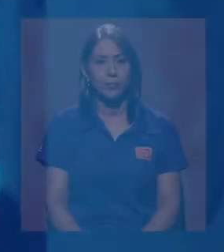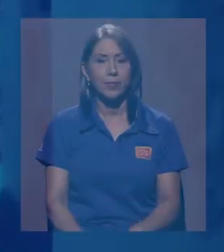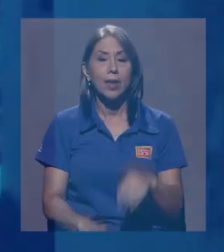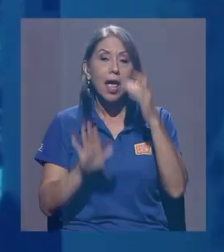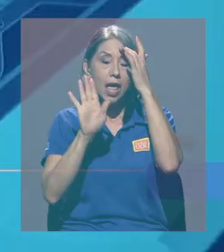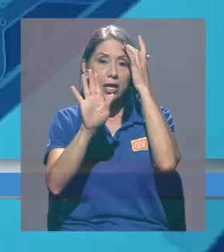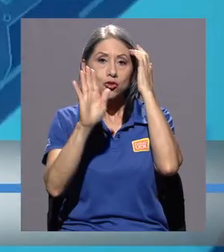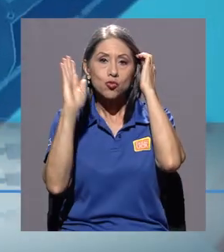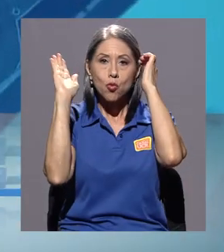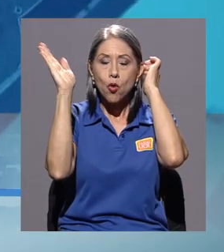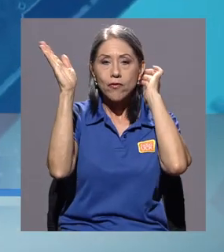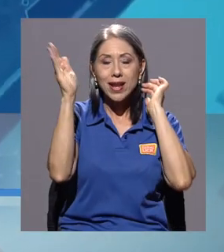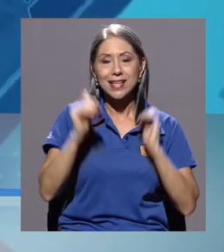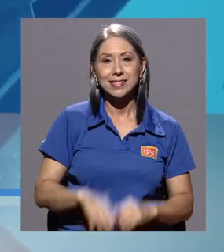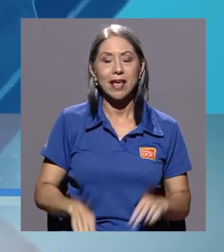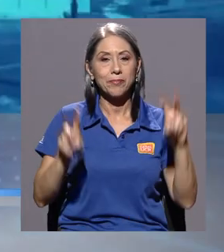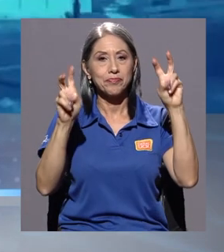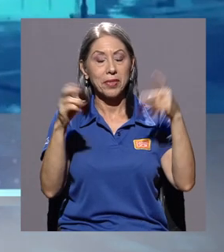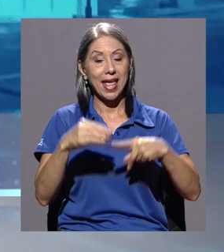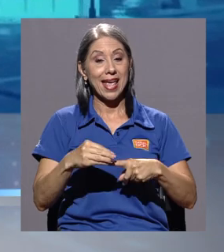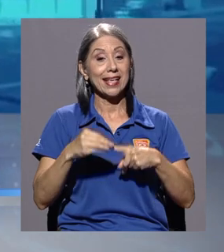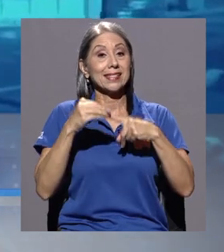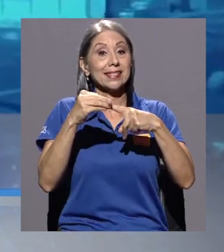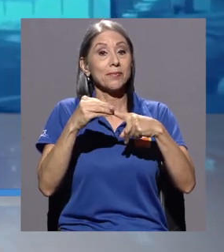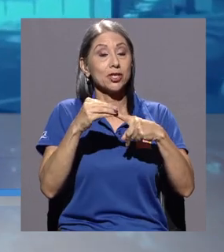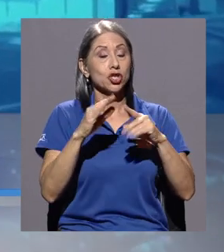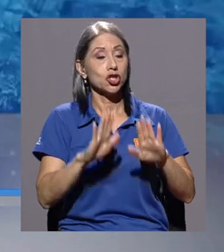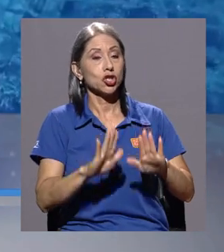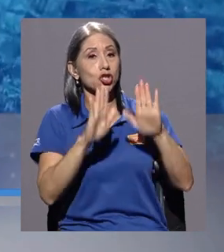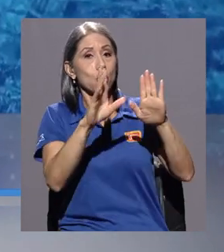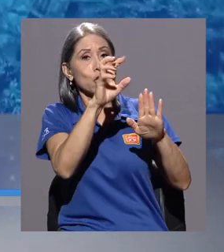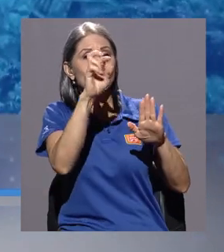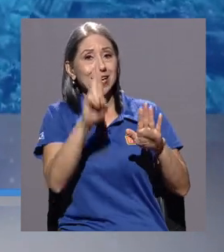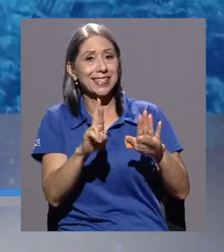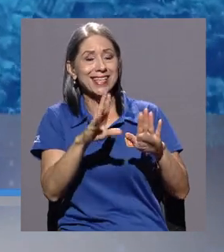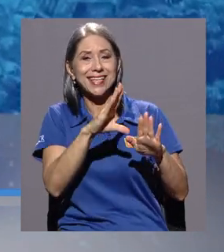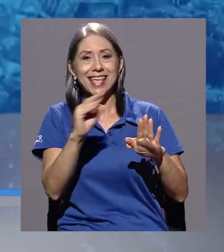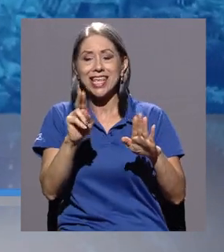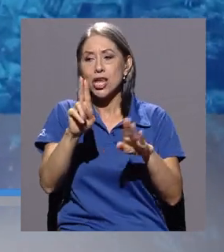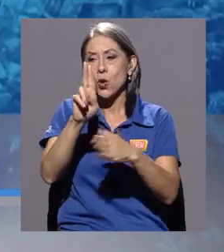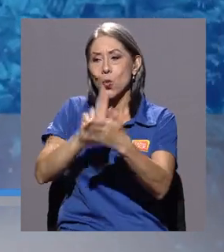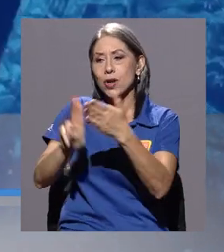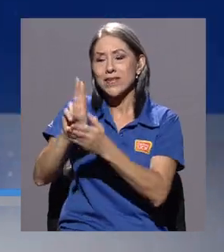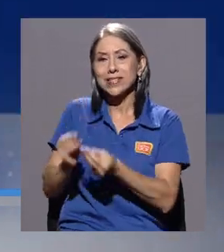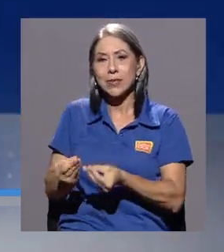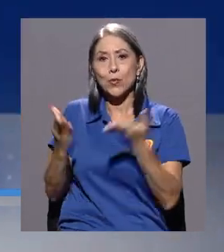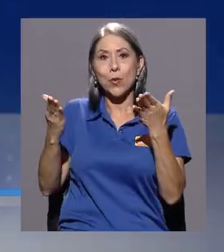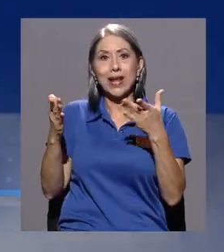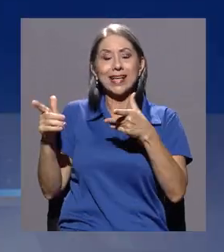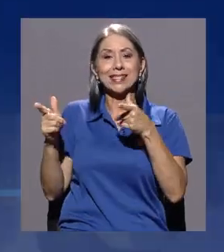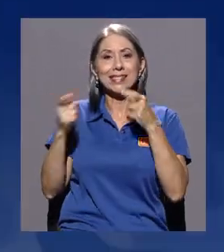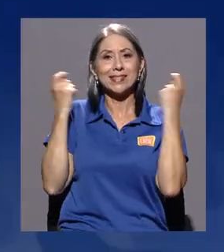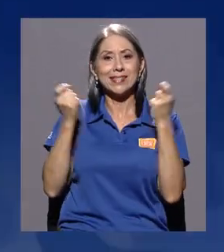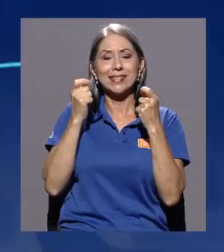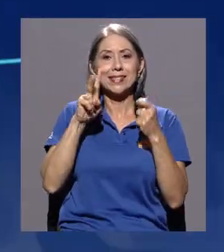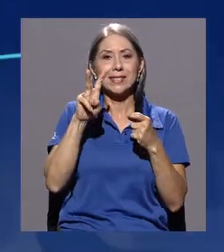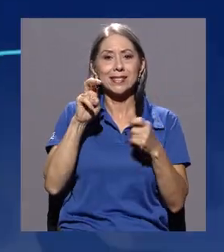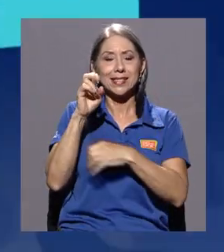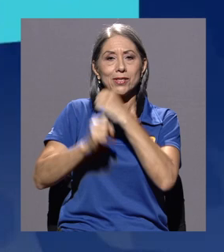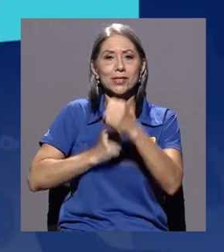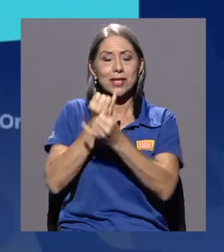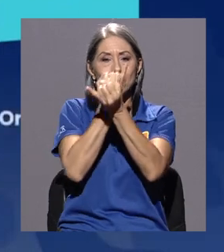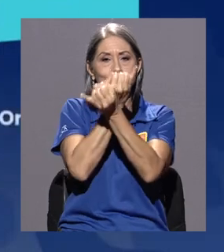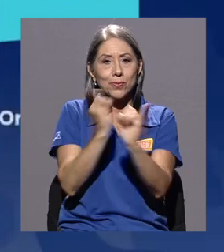en su conferencia la excepción costarricense y las universidades estatales en el bicentenario el reconocido